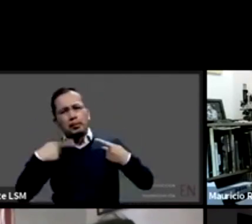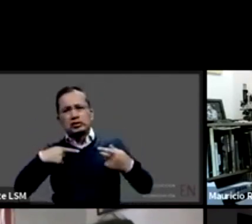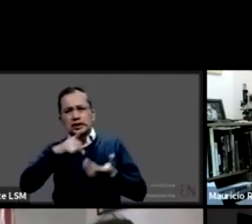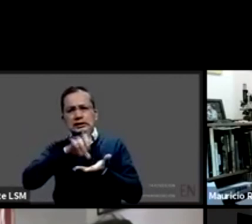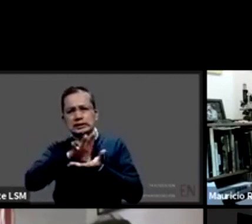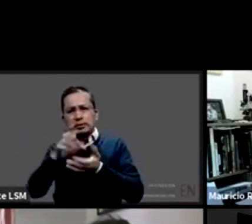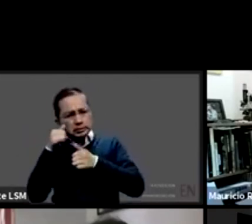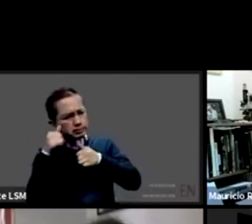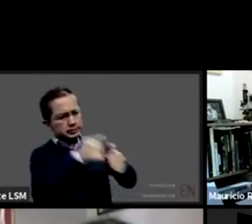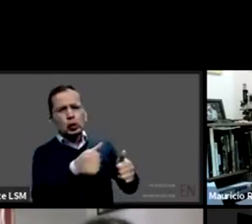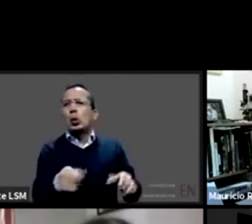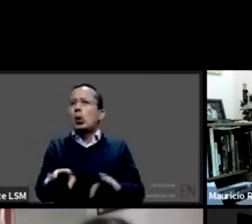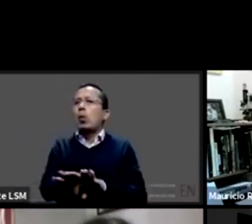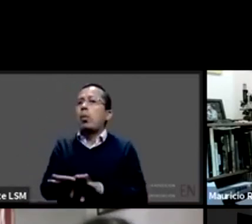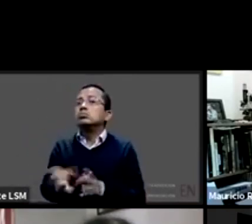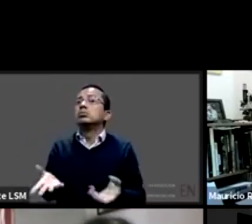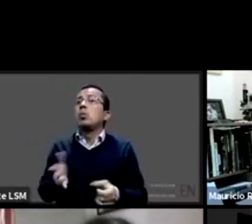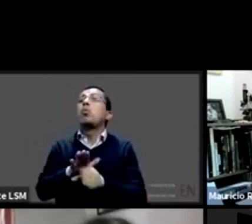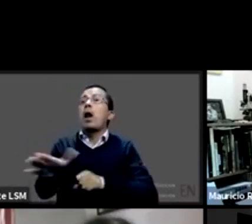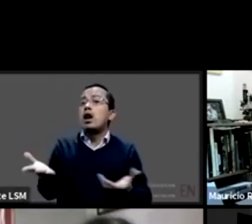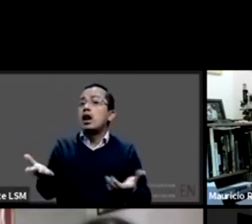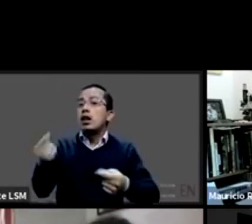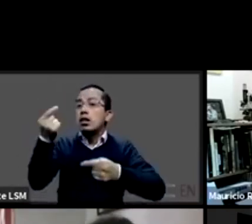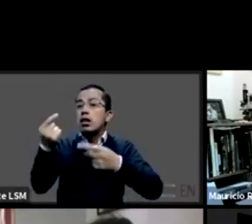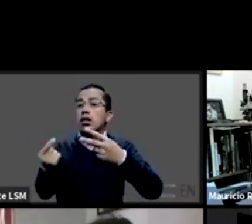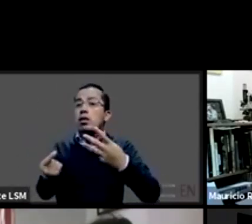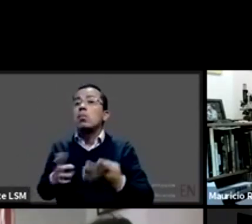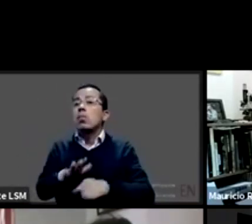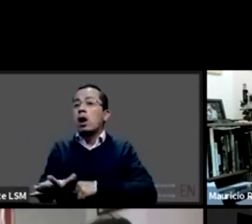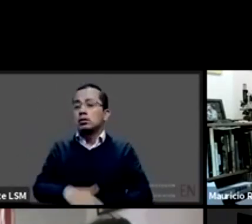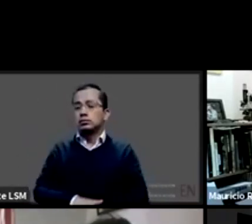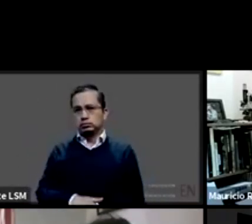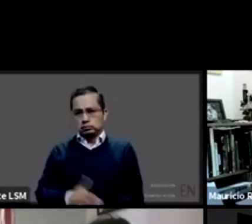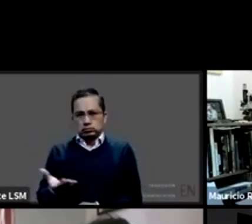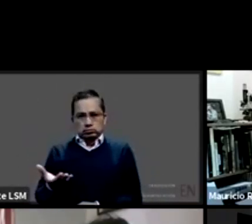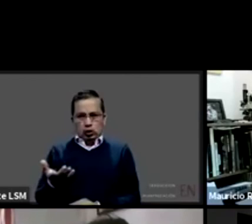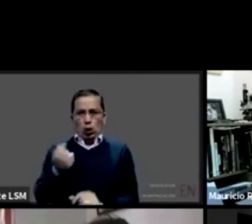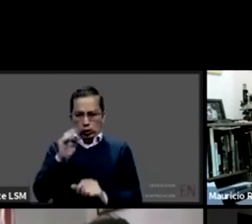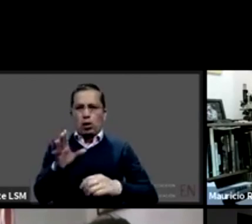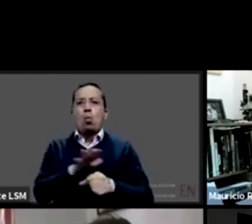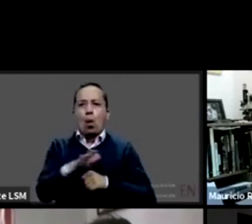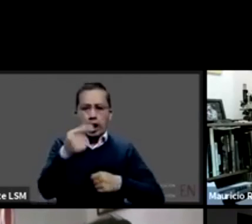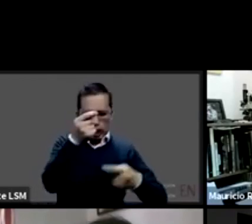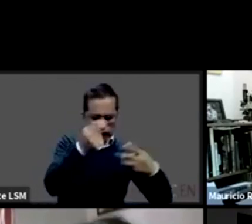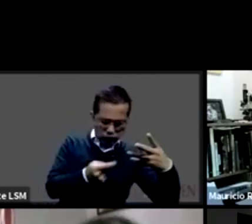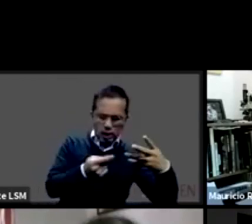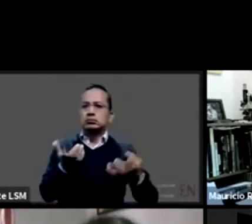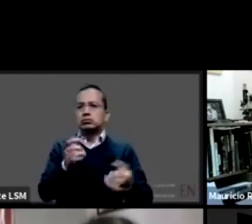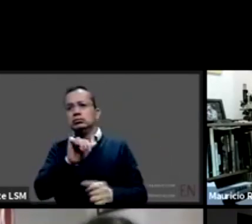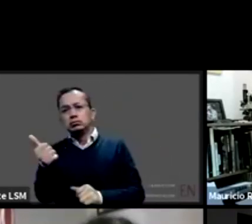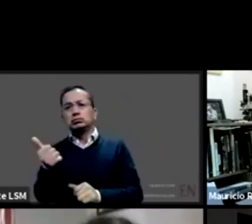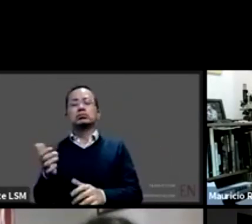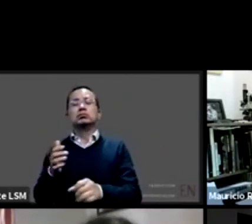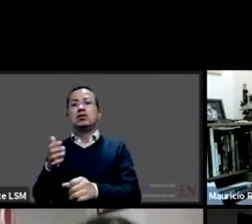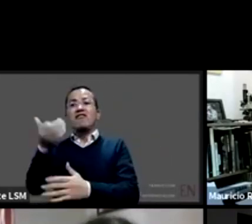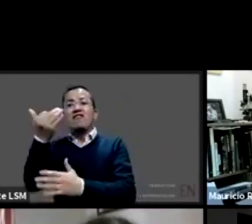que hay nos dirás Ricardo nos dirán Mauricio pero también que se puede hacer que no esté sobre la mesa cuál sería esa carta